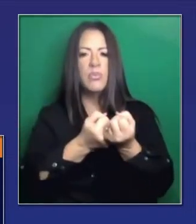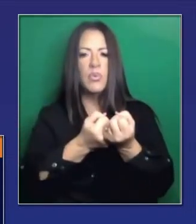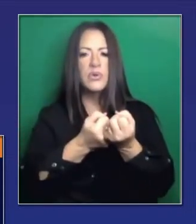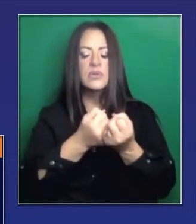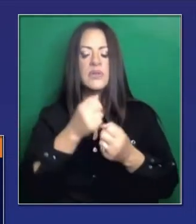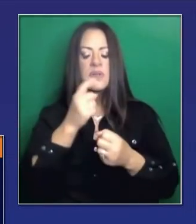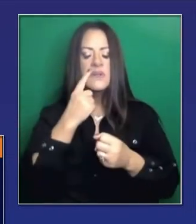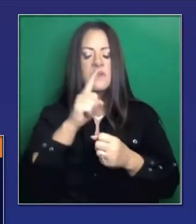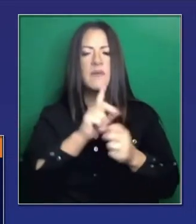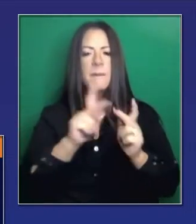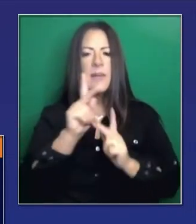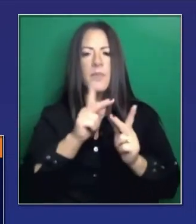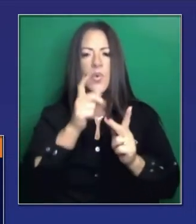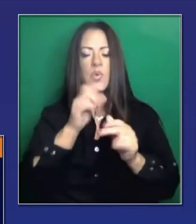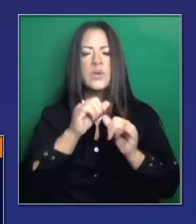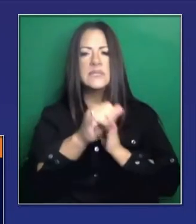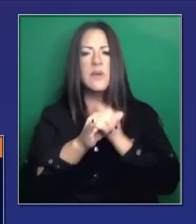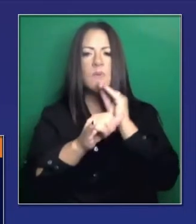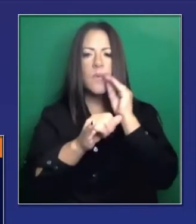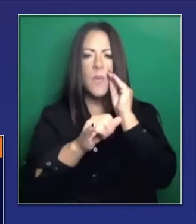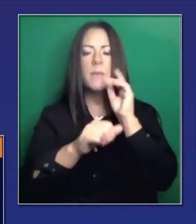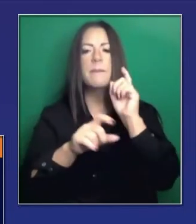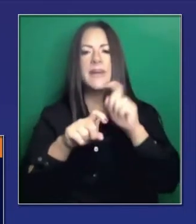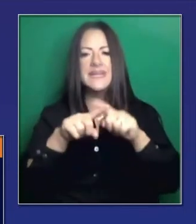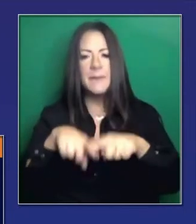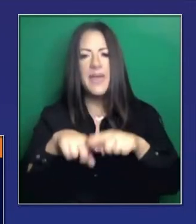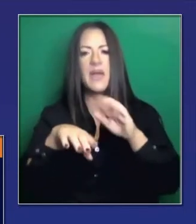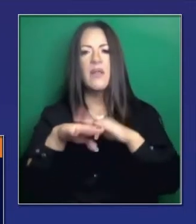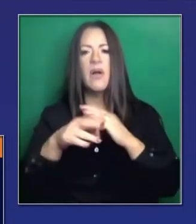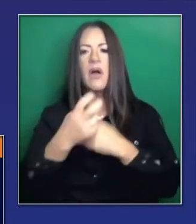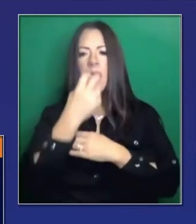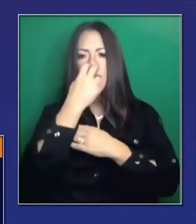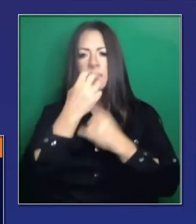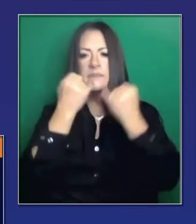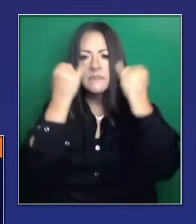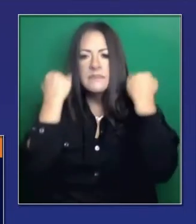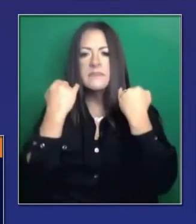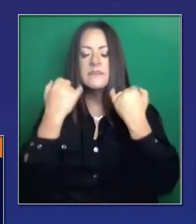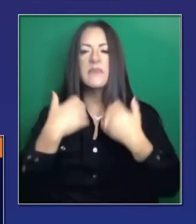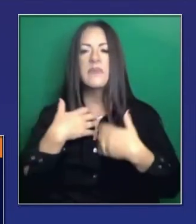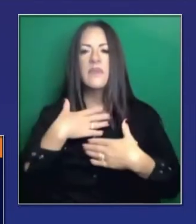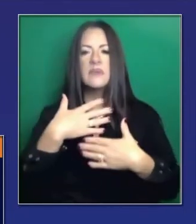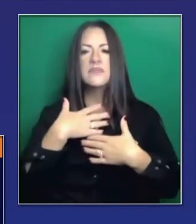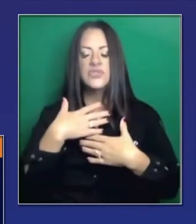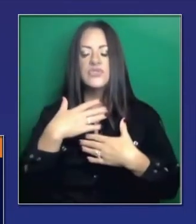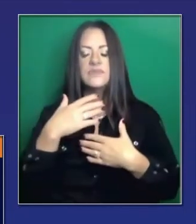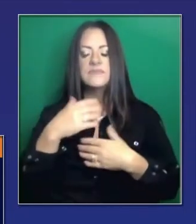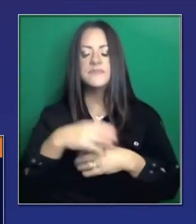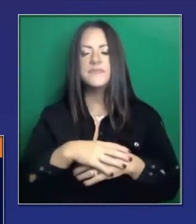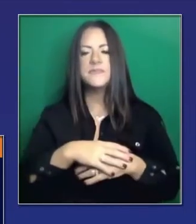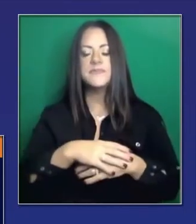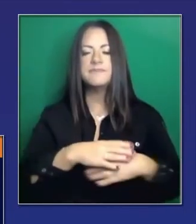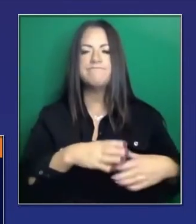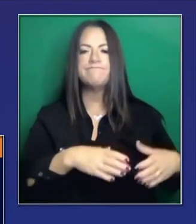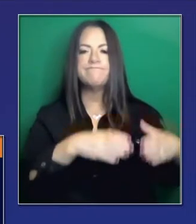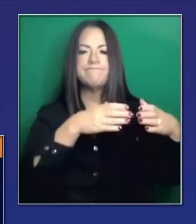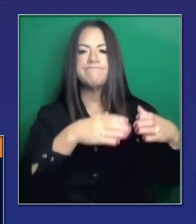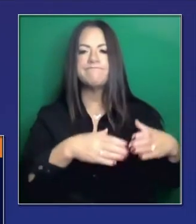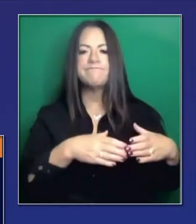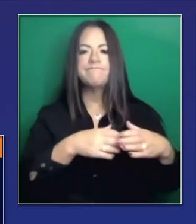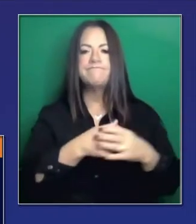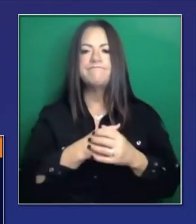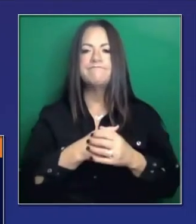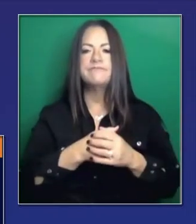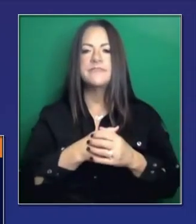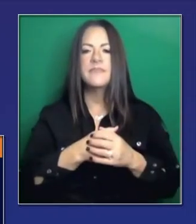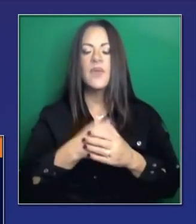esa atención en casa. Mejorando y aumentando la capacidad nuestra en los hospitales al hacer